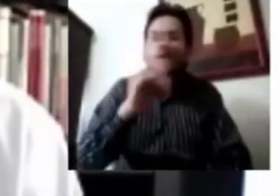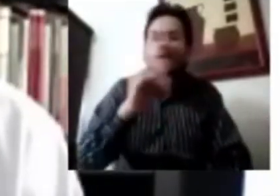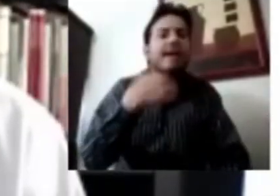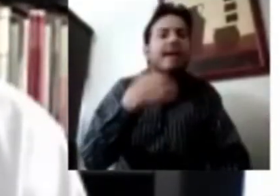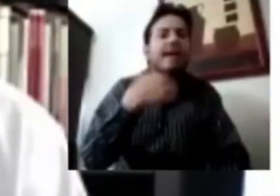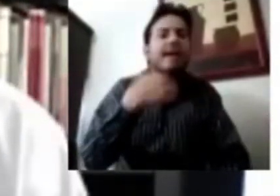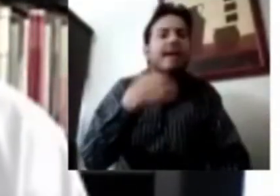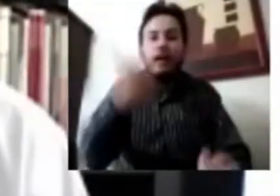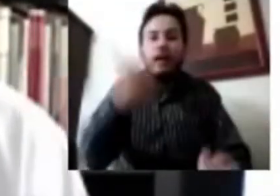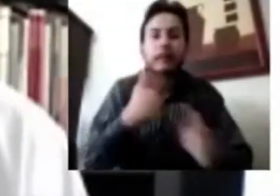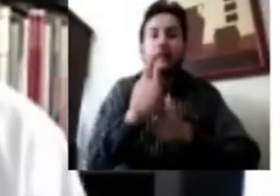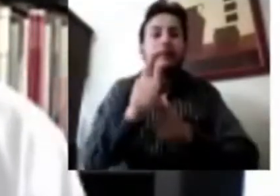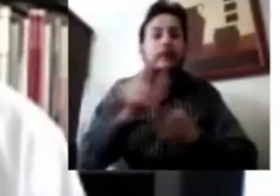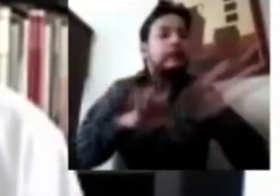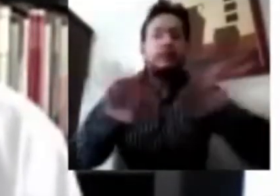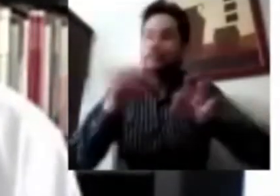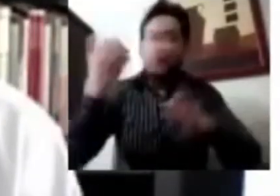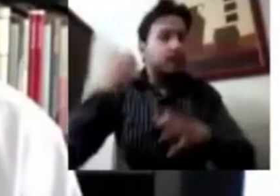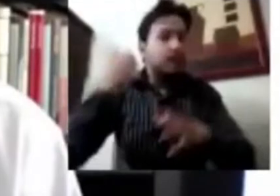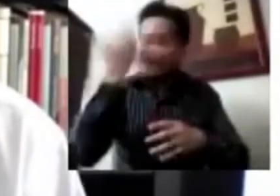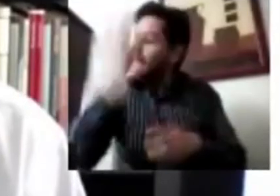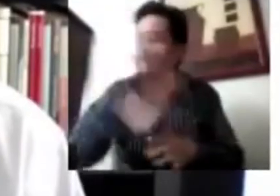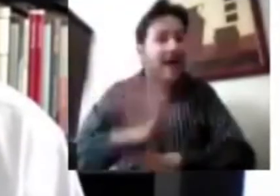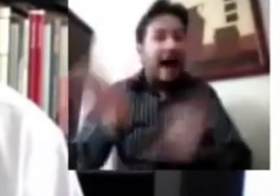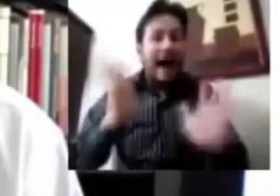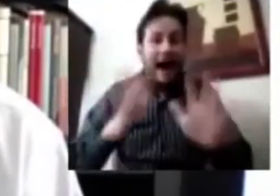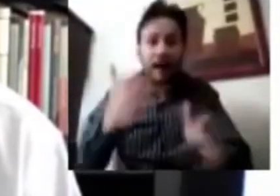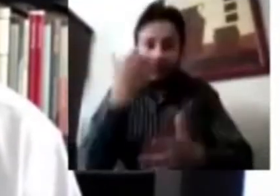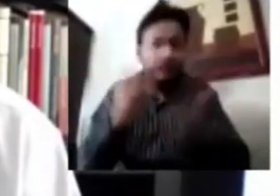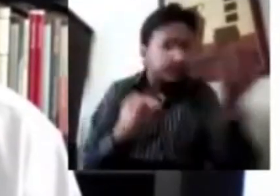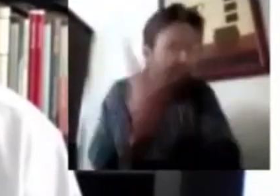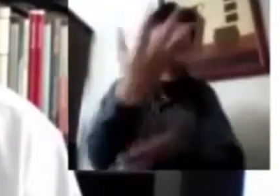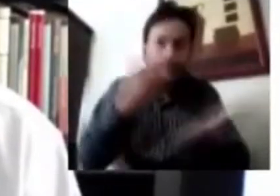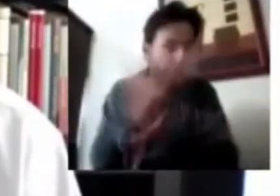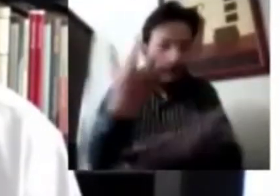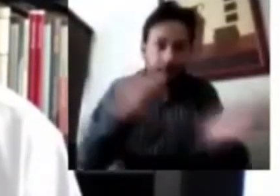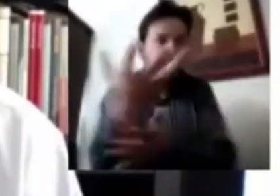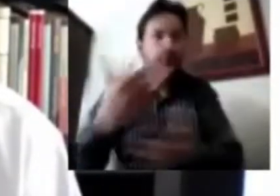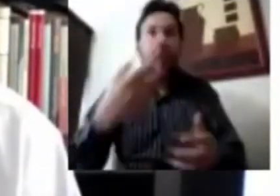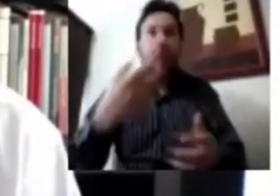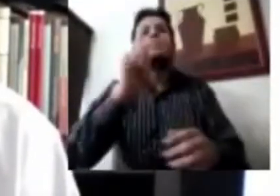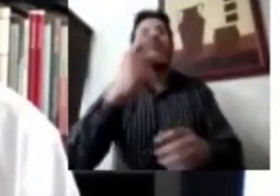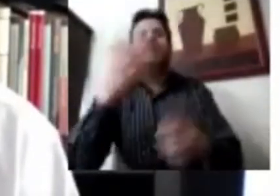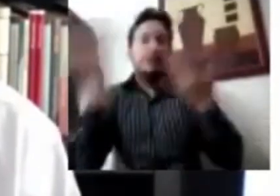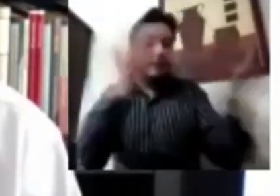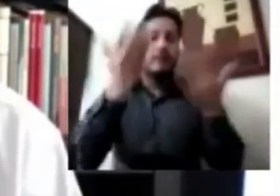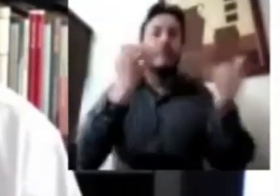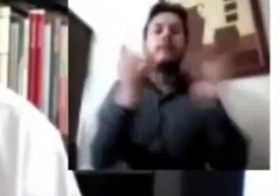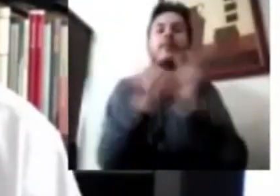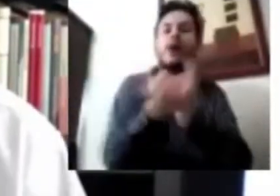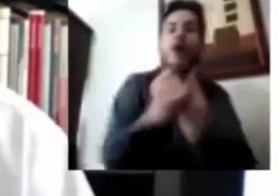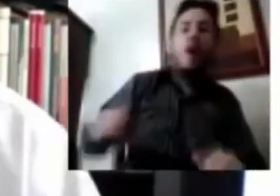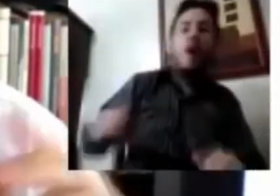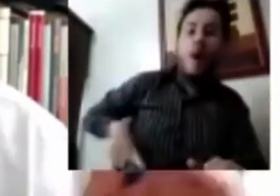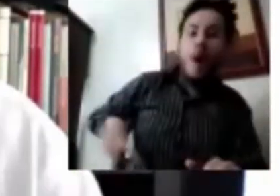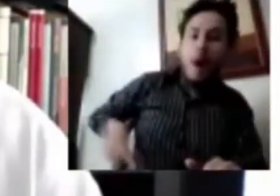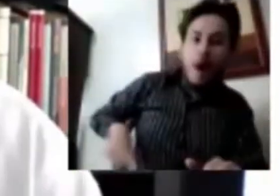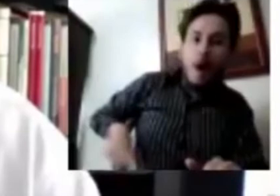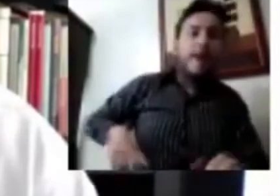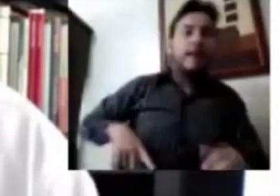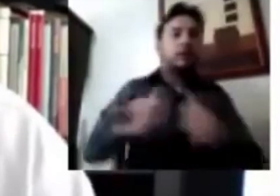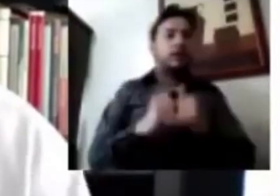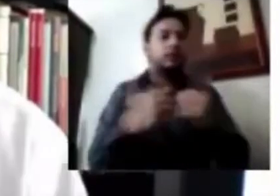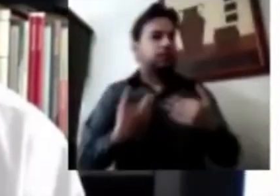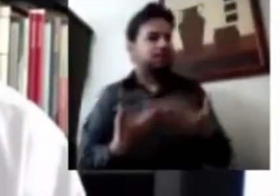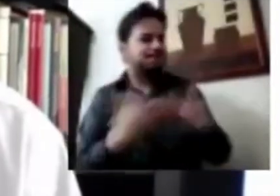Esta actitud, como dije, es altamente sensible a las señales que envía el gobierno. Si el gobierno da señales de apertura, creo que la población